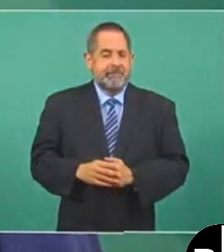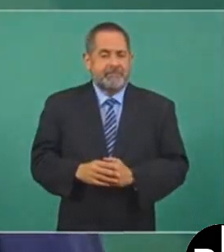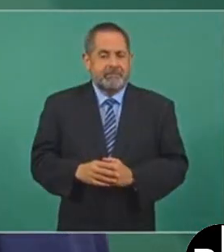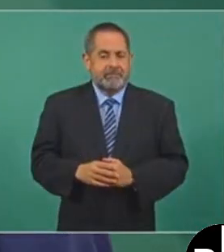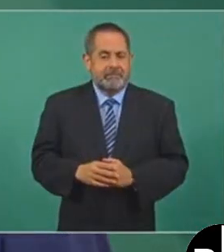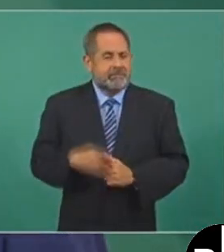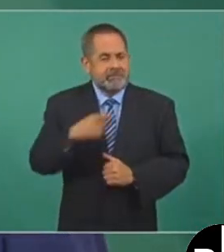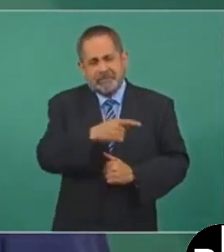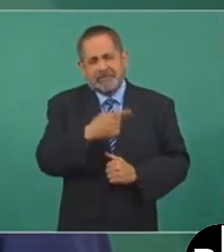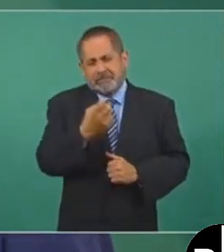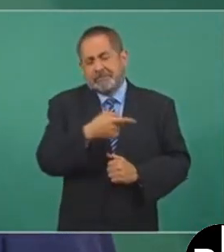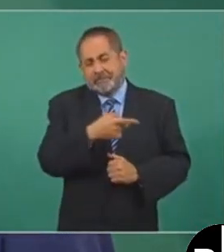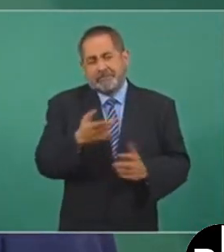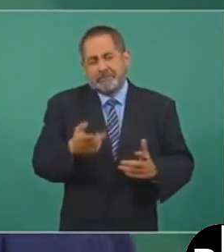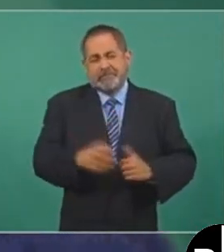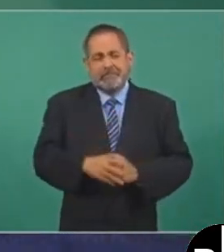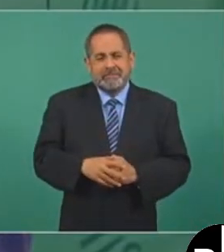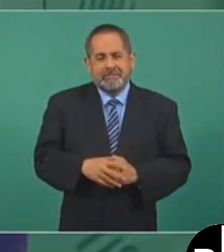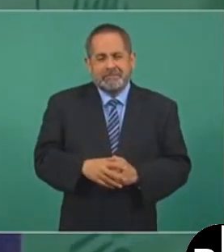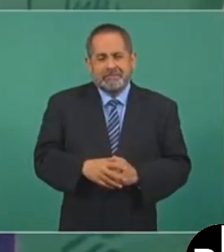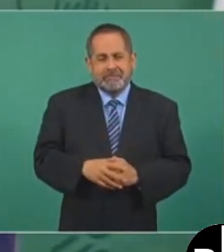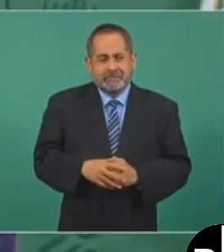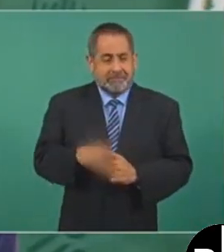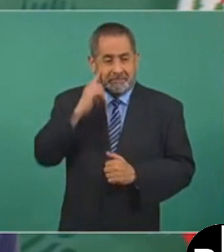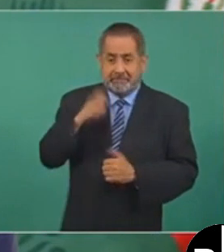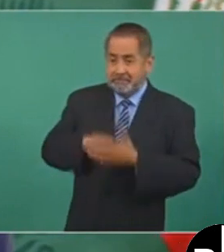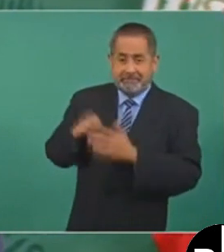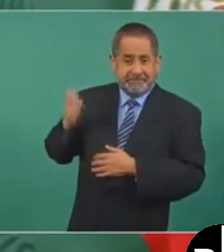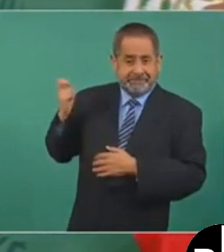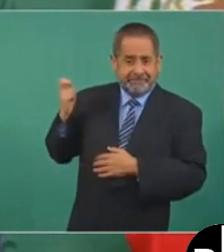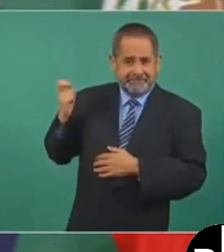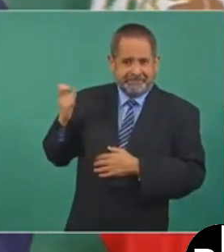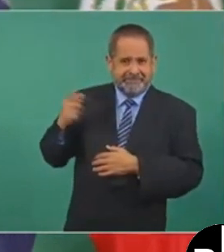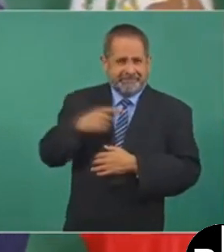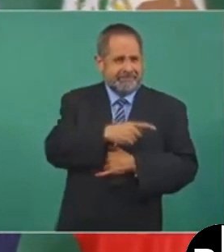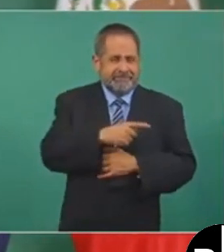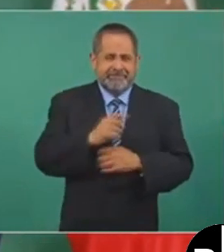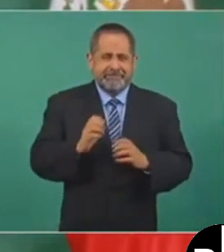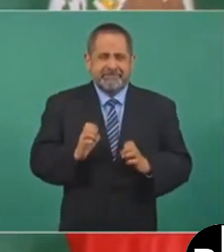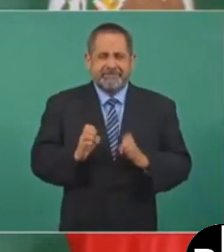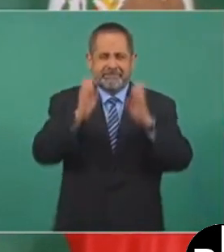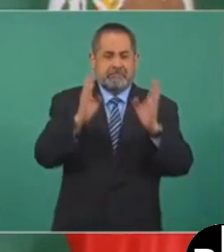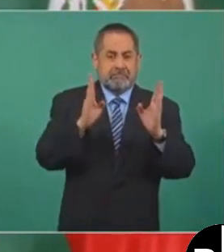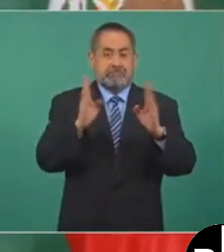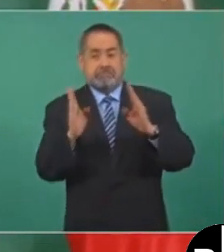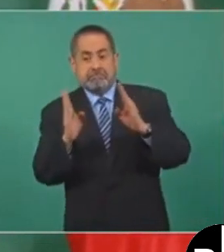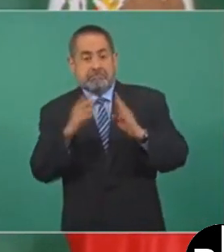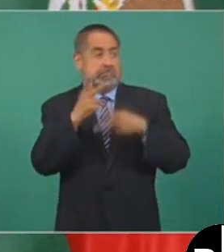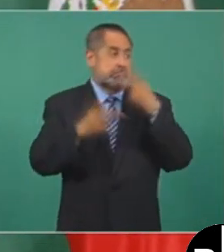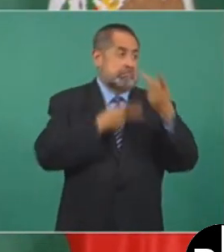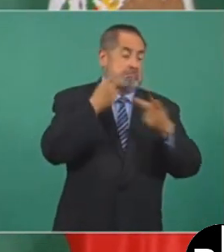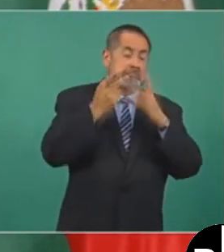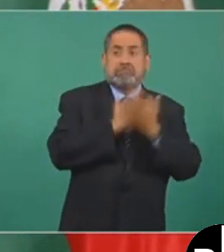Y así esto de la torre, que está ladeada,